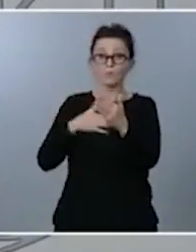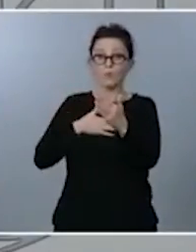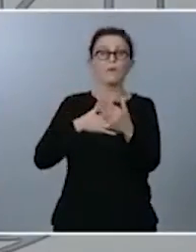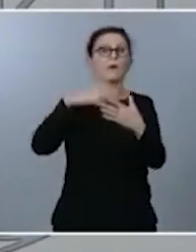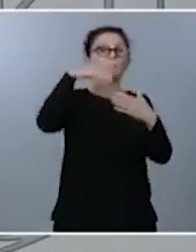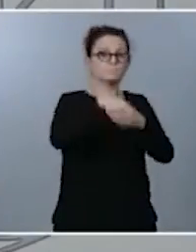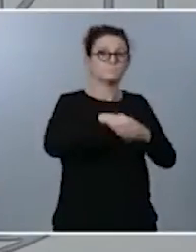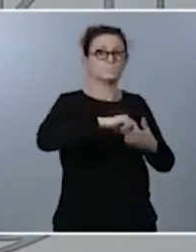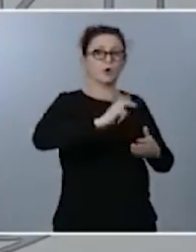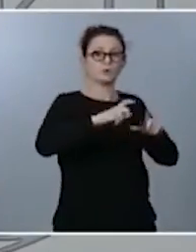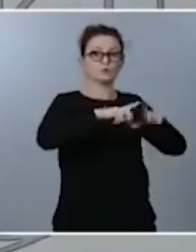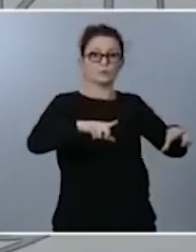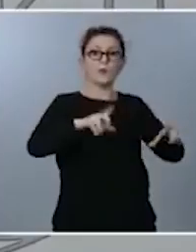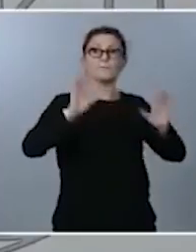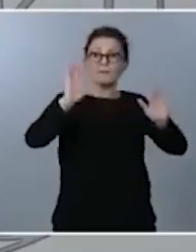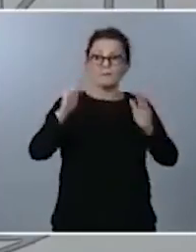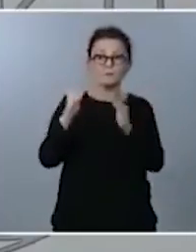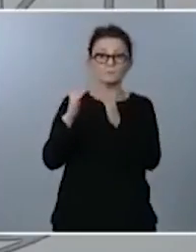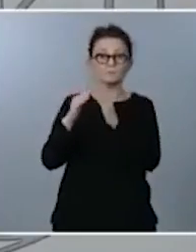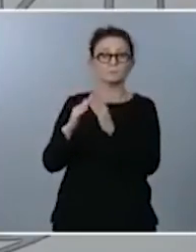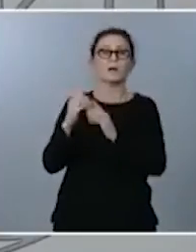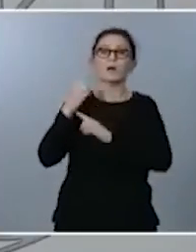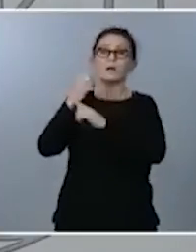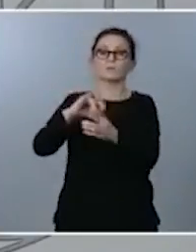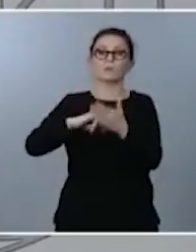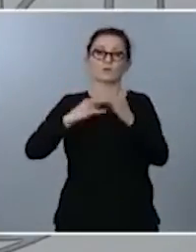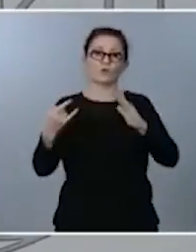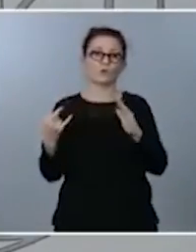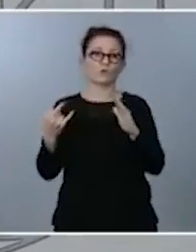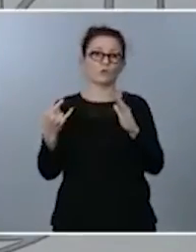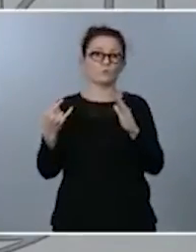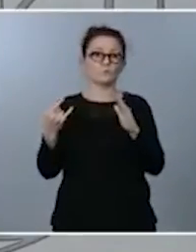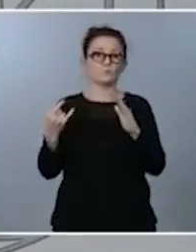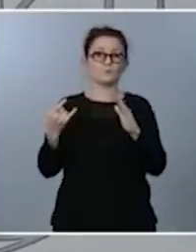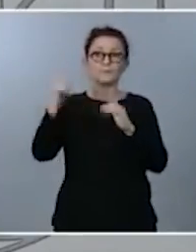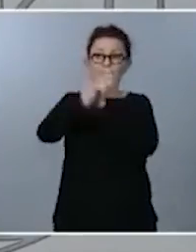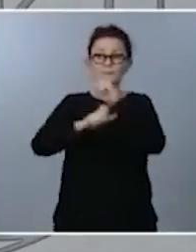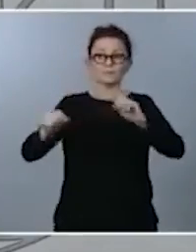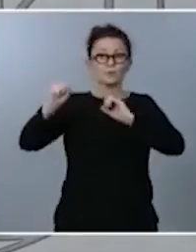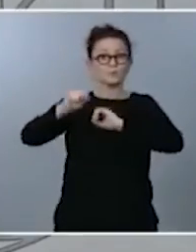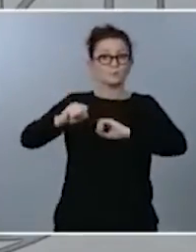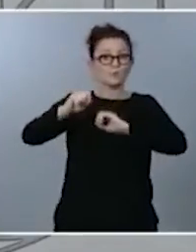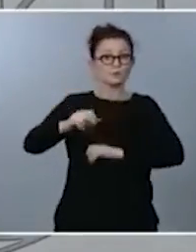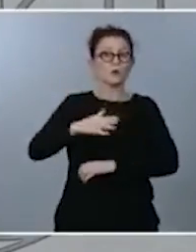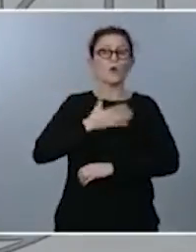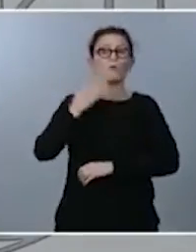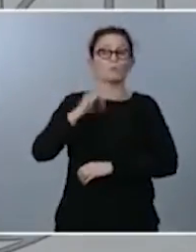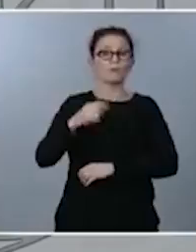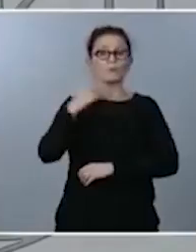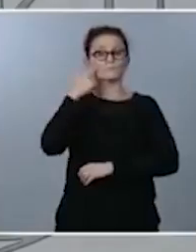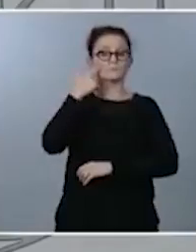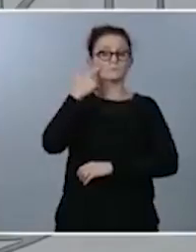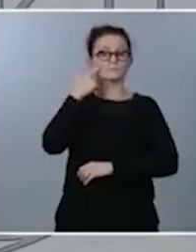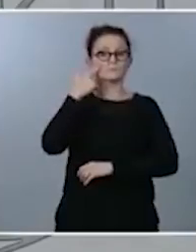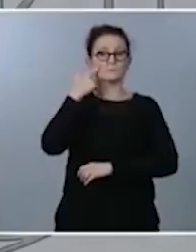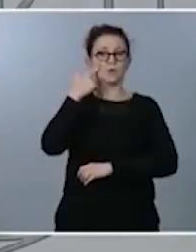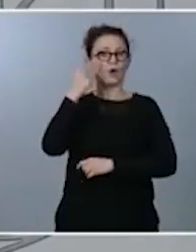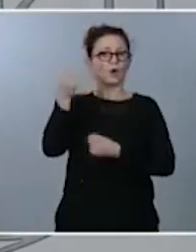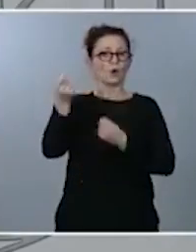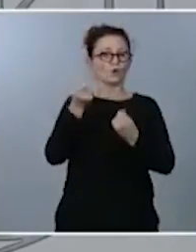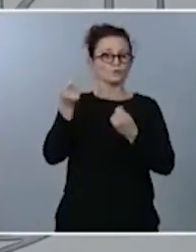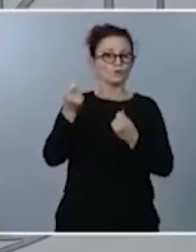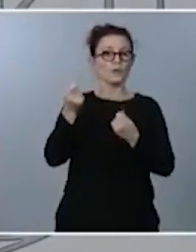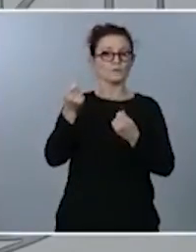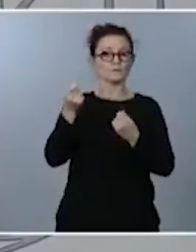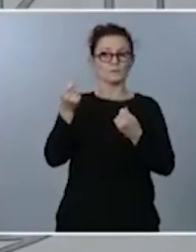vamos a hacer un soporte tecnológico que permita que las personas mayores estén vigiladas estén protegidas estén en contacto